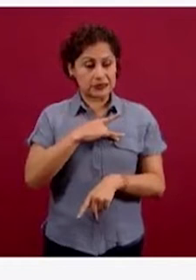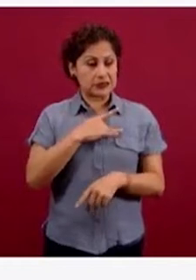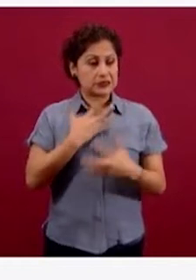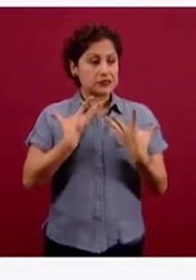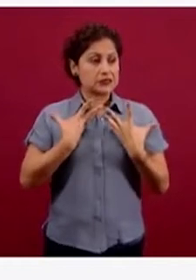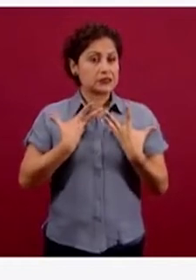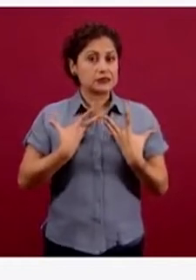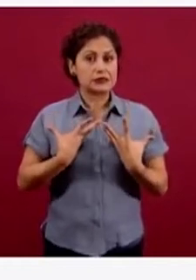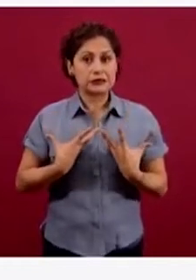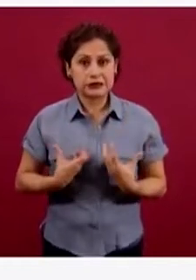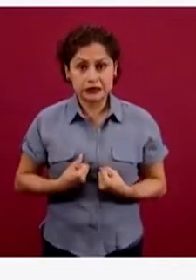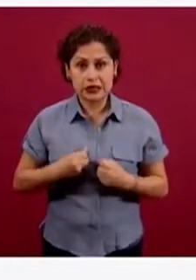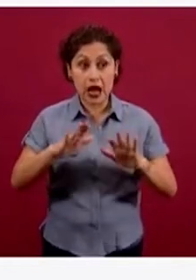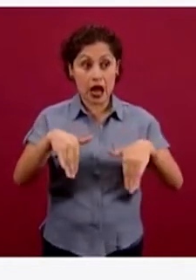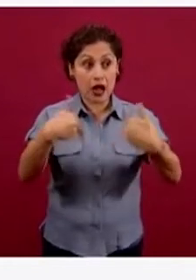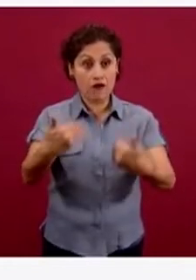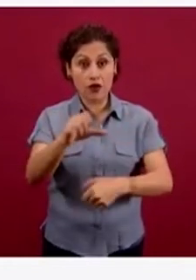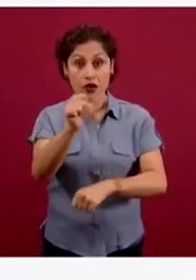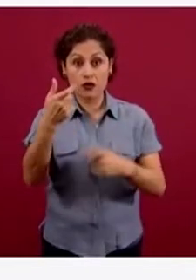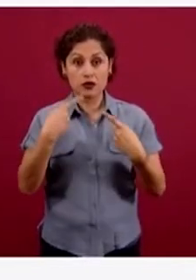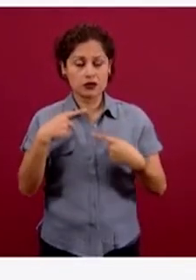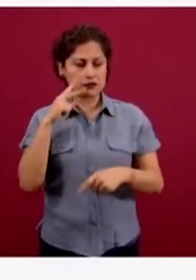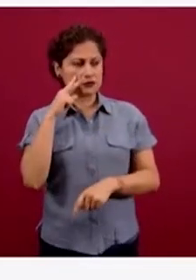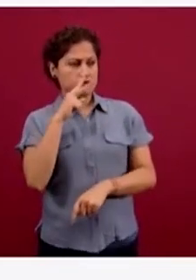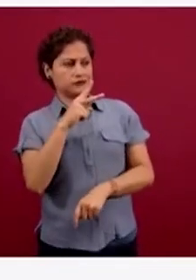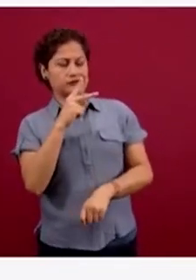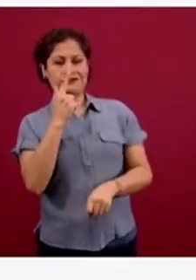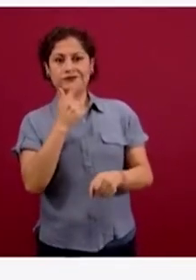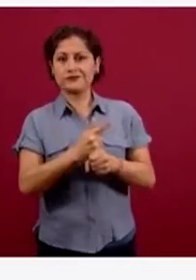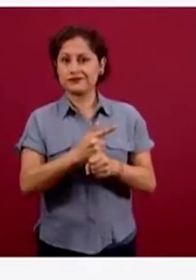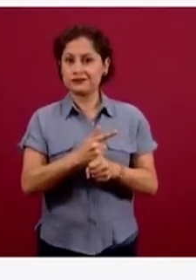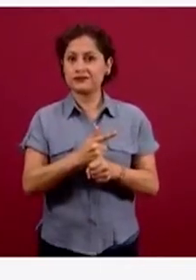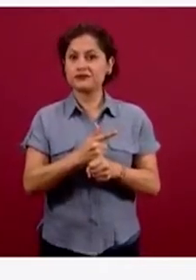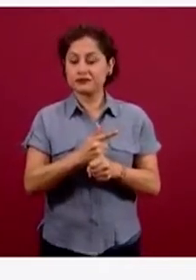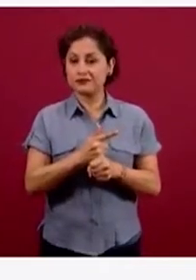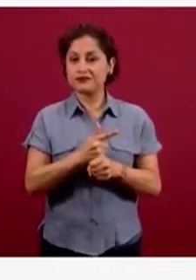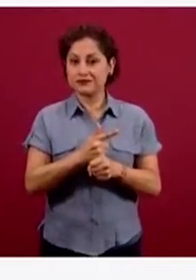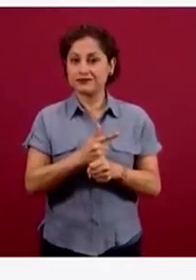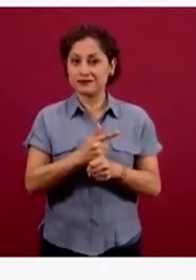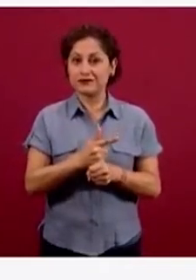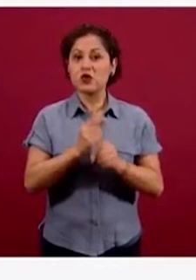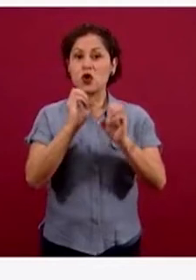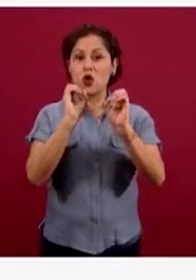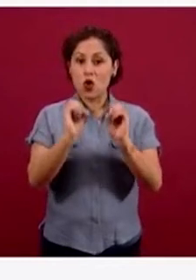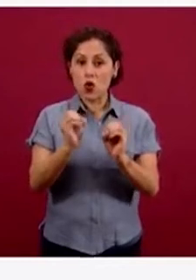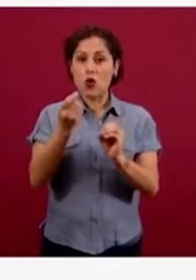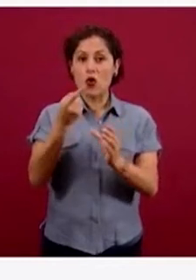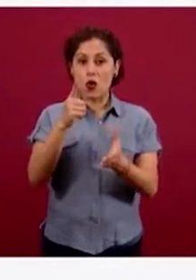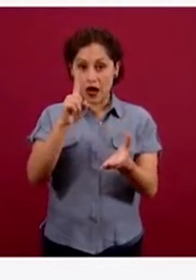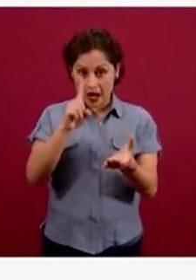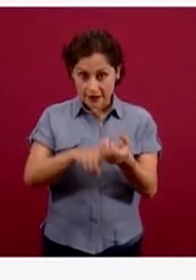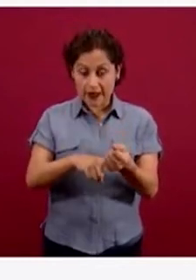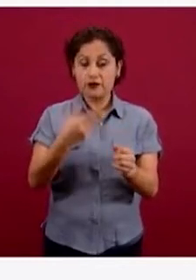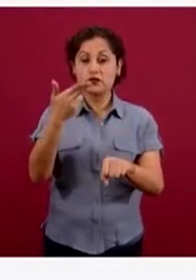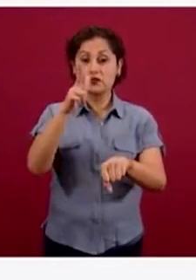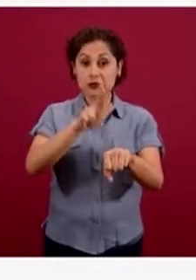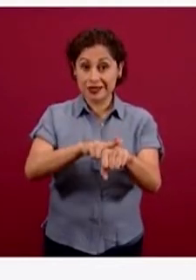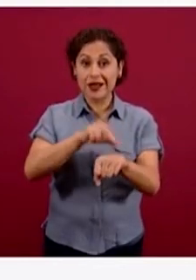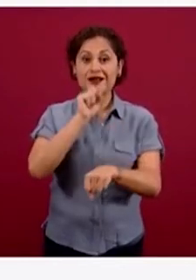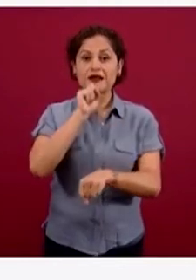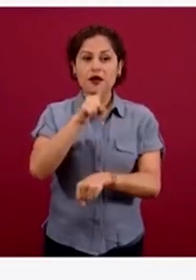percepción social, pero también en términos de los cambios que se producen dentro de las mismas unidades hospitalarias.